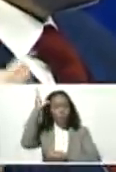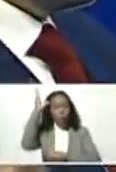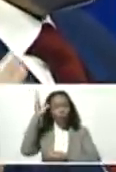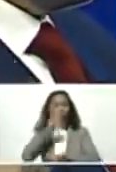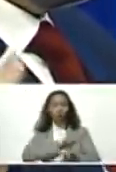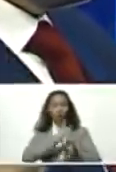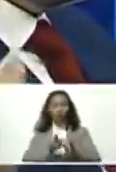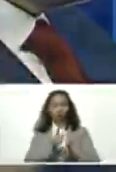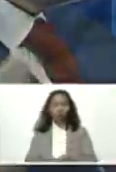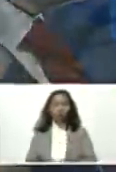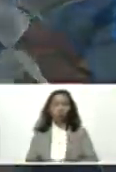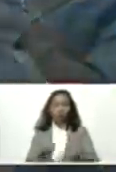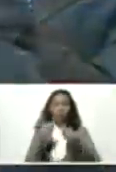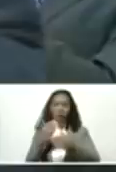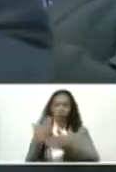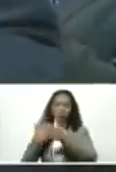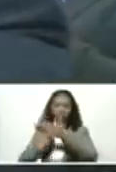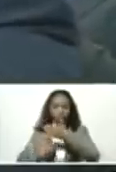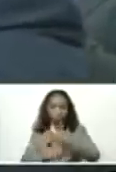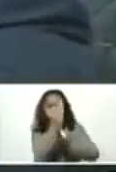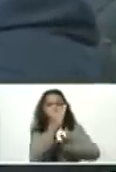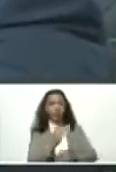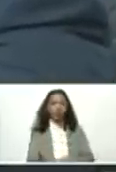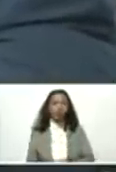en voluntad, para salir adelante.